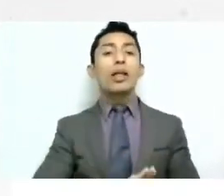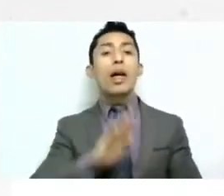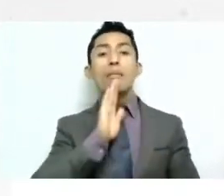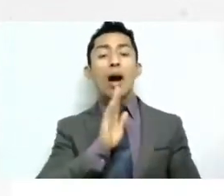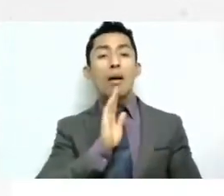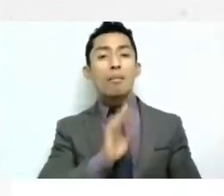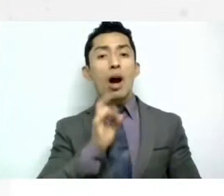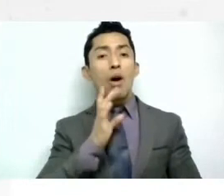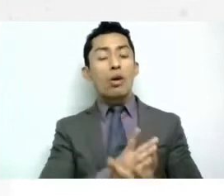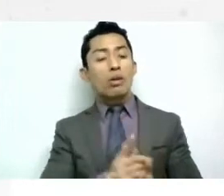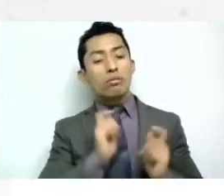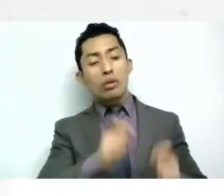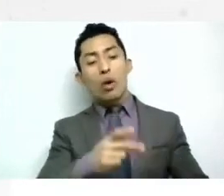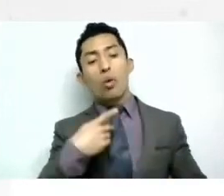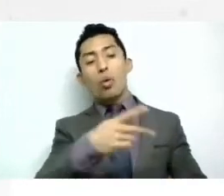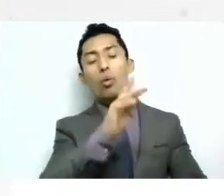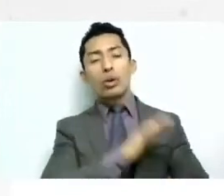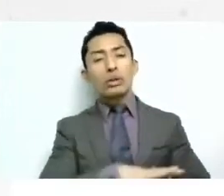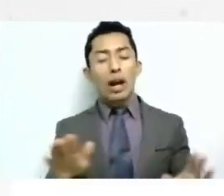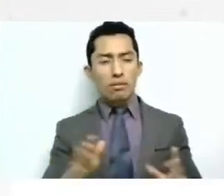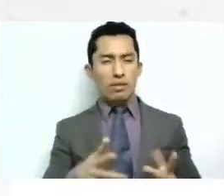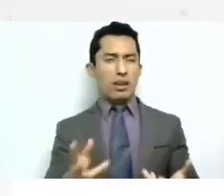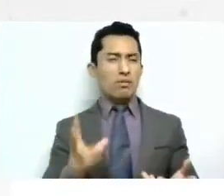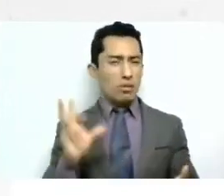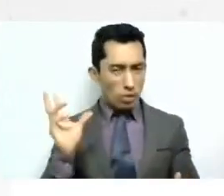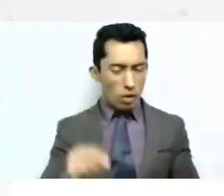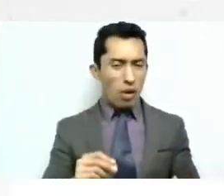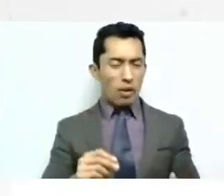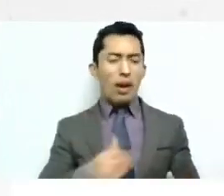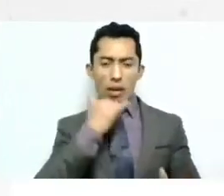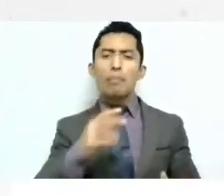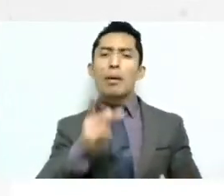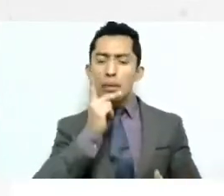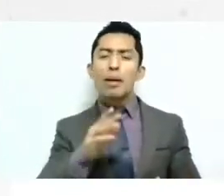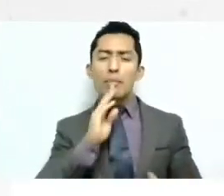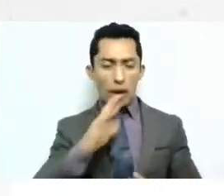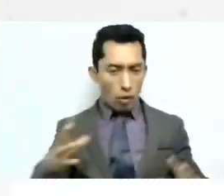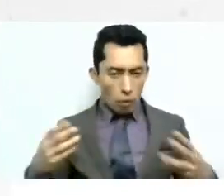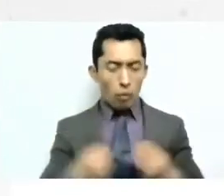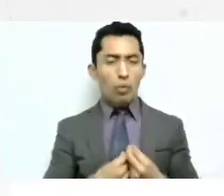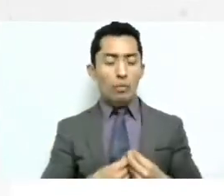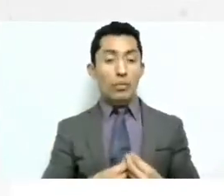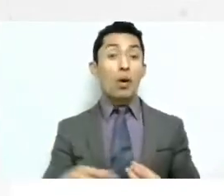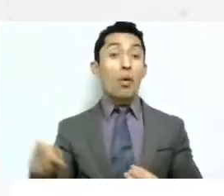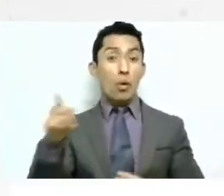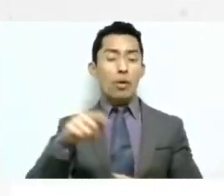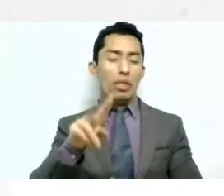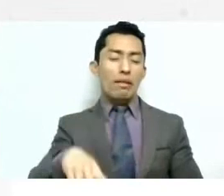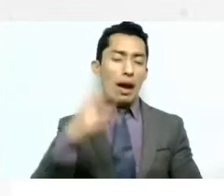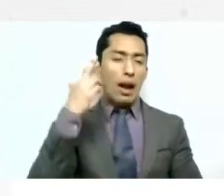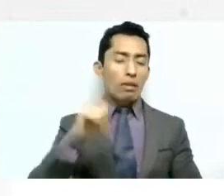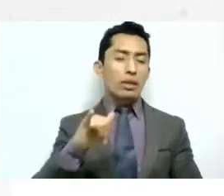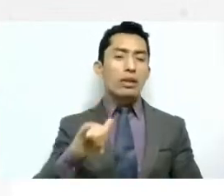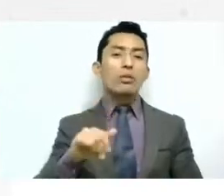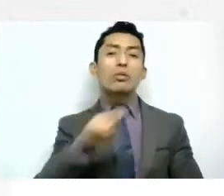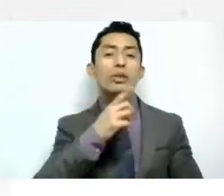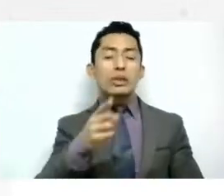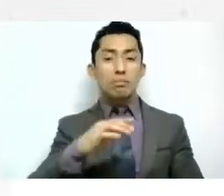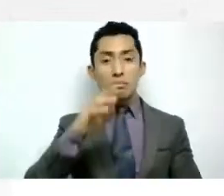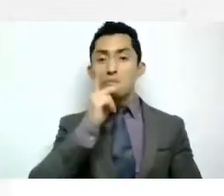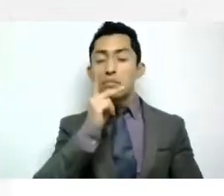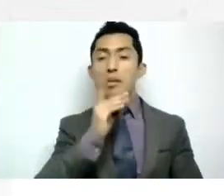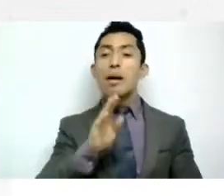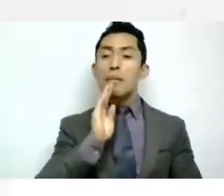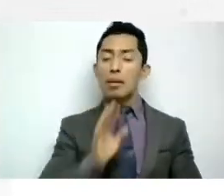y tienes toda la razón no siempre los padres son los más indicados adecuados